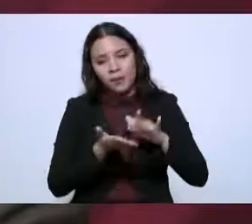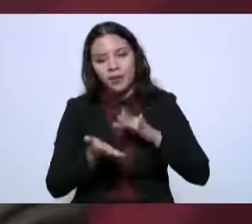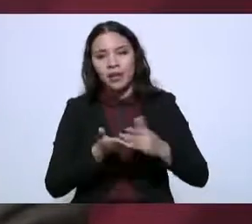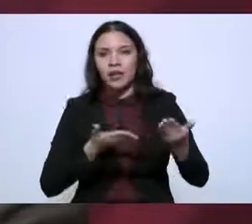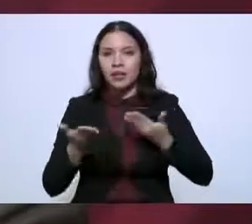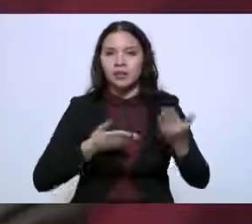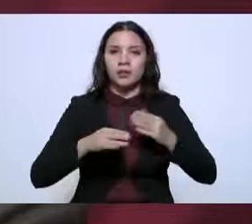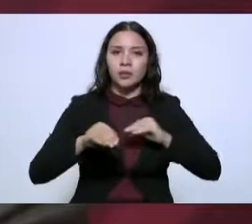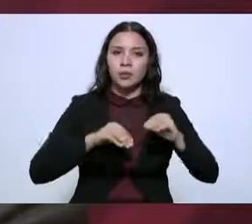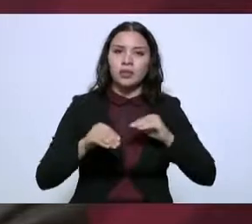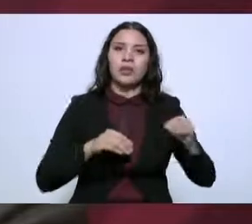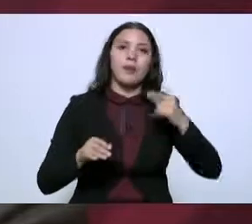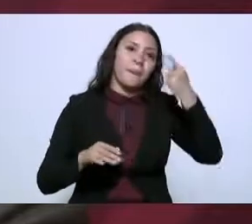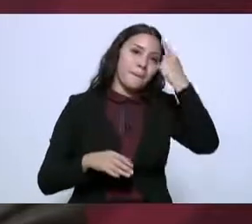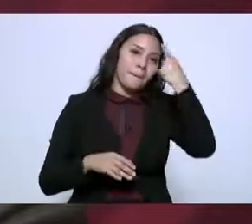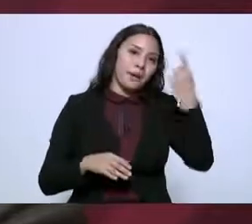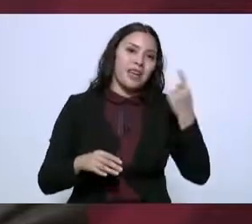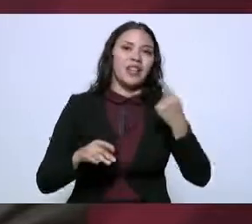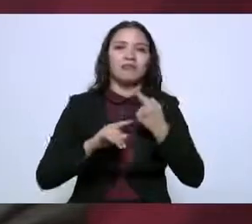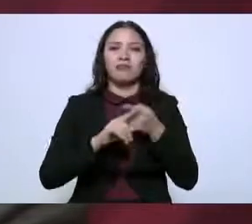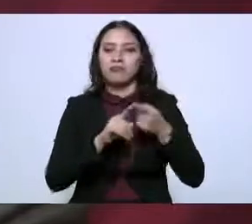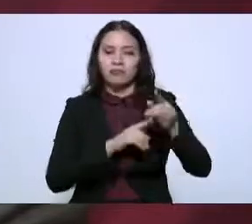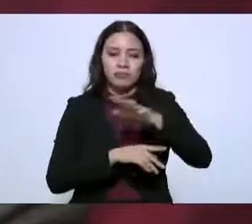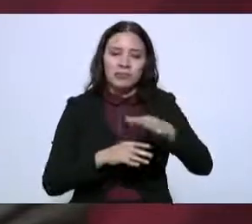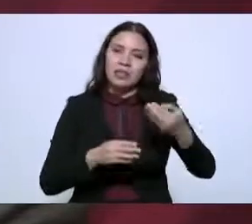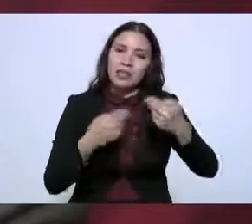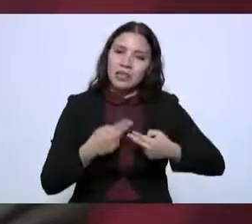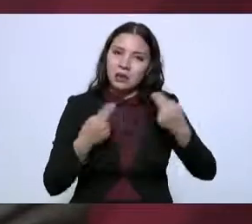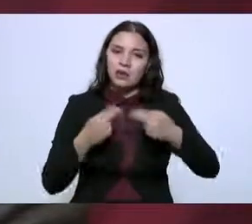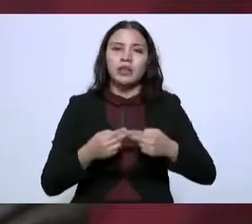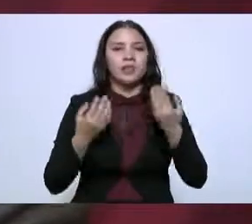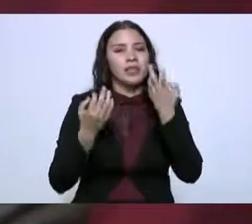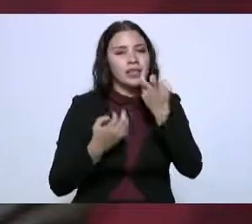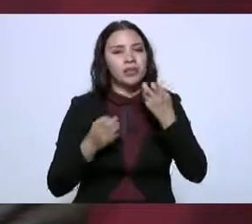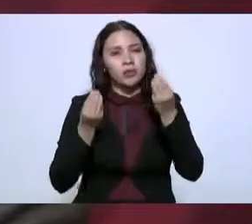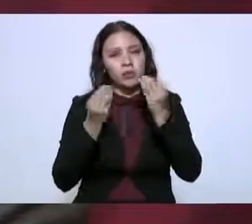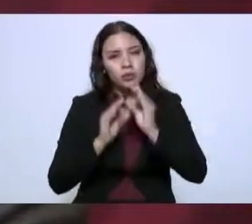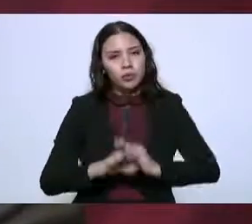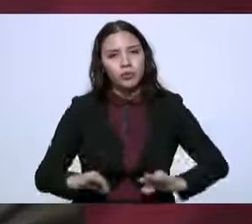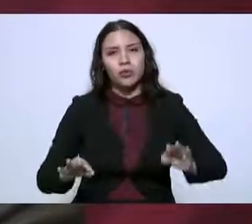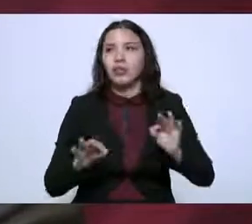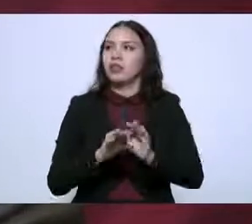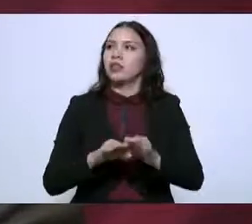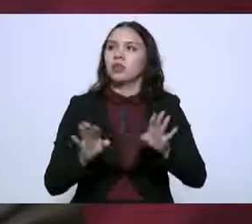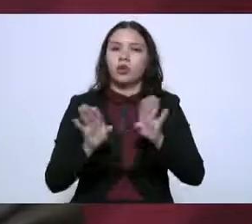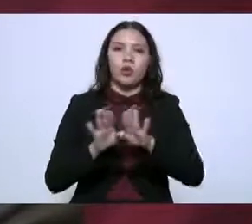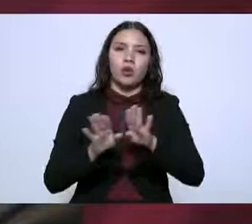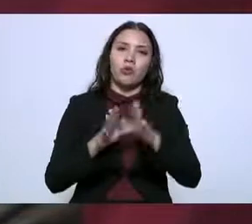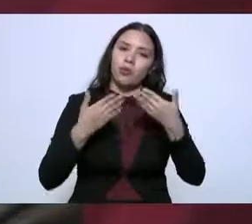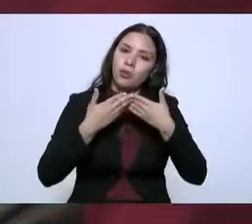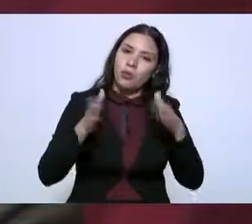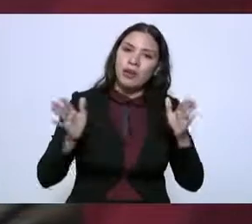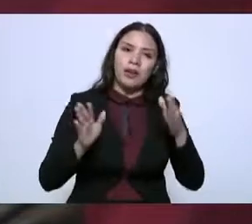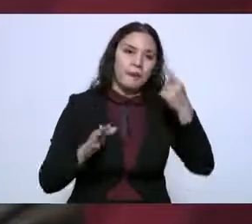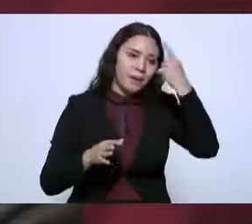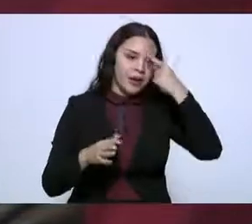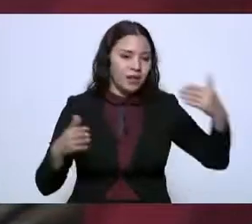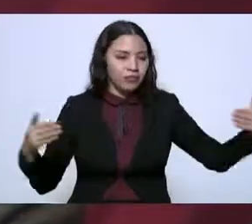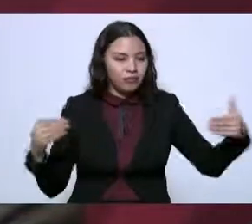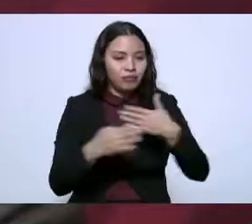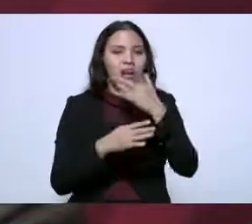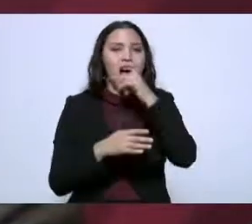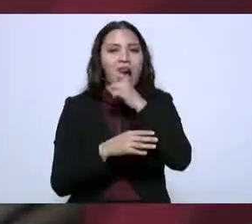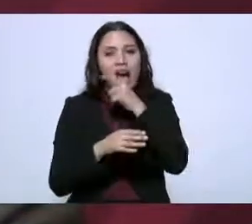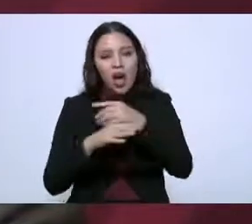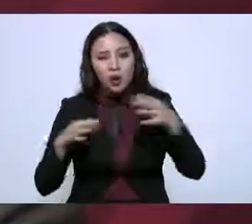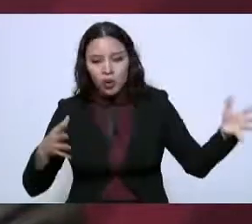para que haga acuacultura y piscicultura. Y para eso es fundamental tener las barras abiertas, para que pueda entrar el intercambio de